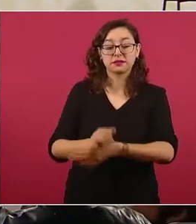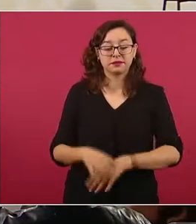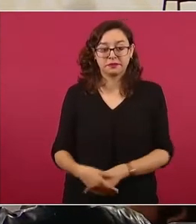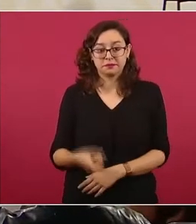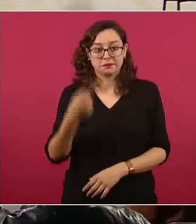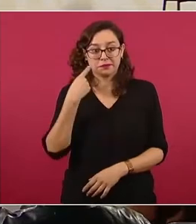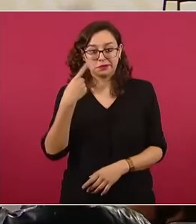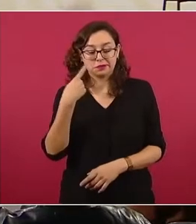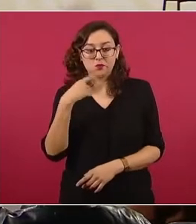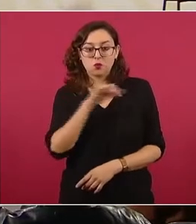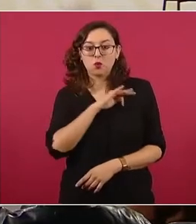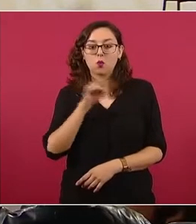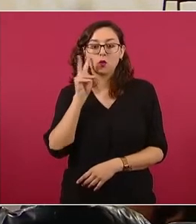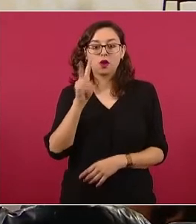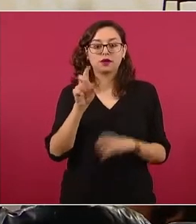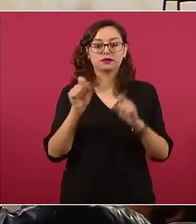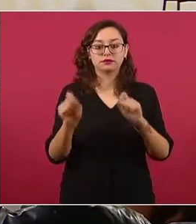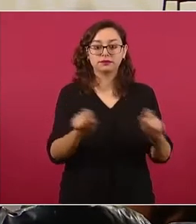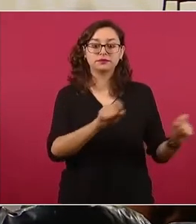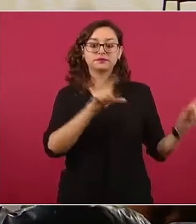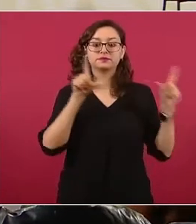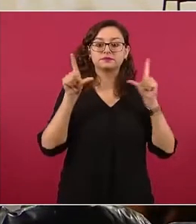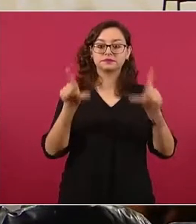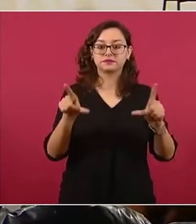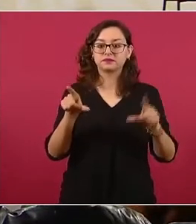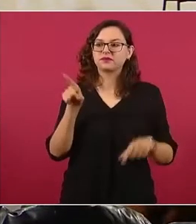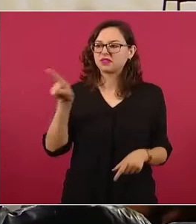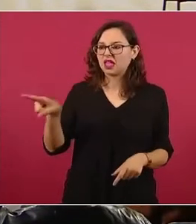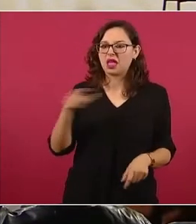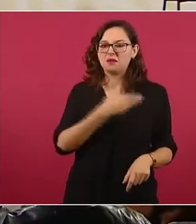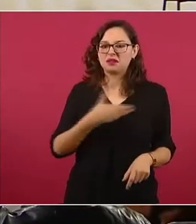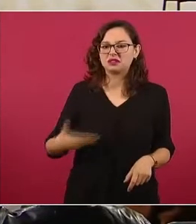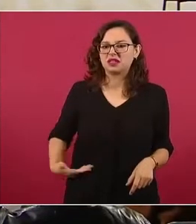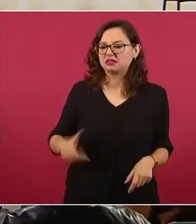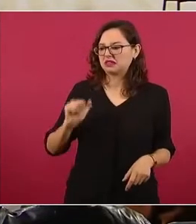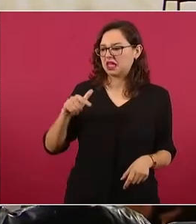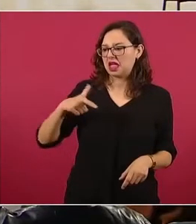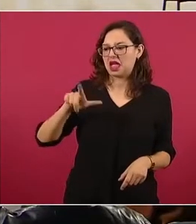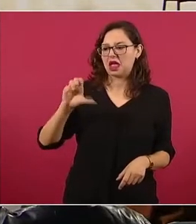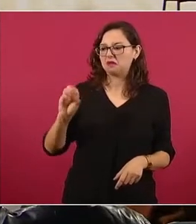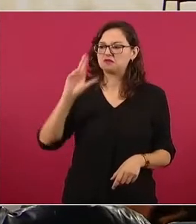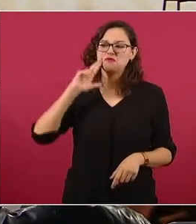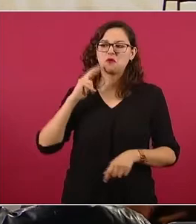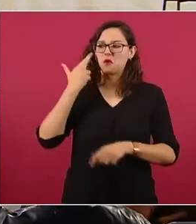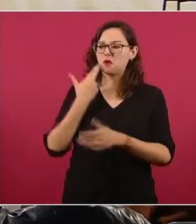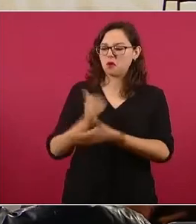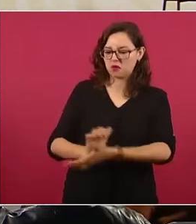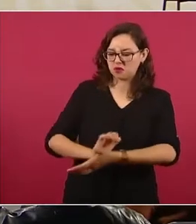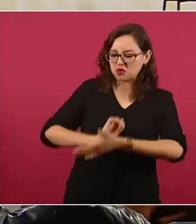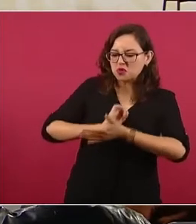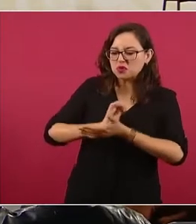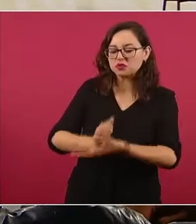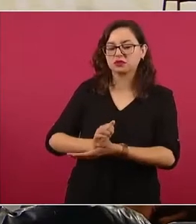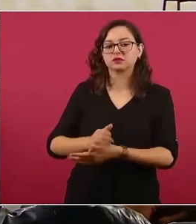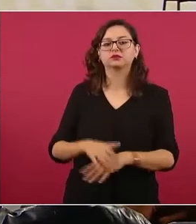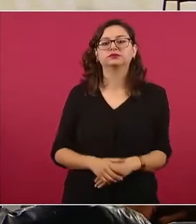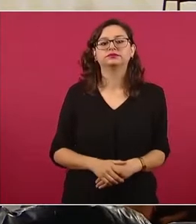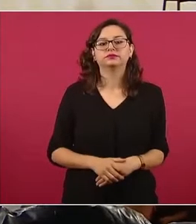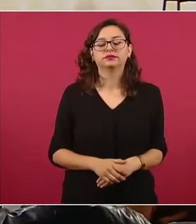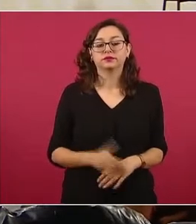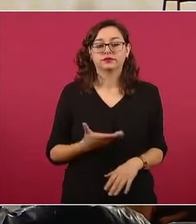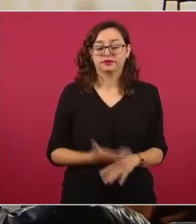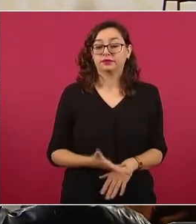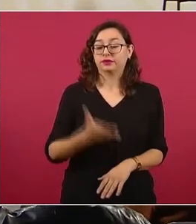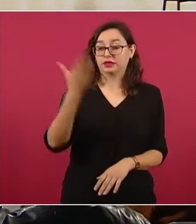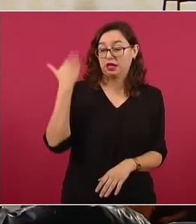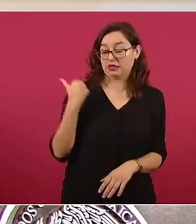la imagen donde se le acusa al presidente. El primero de julio pasado Reforma publicó en la página